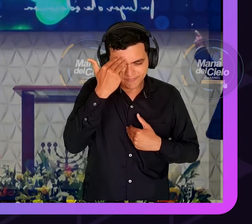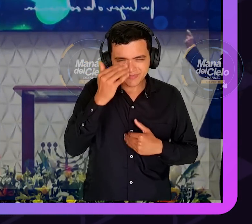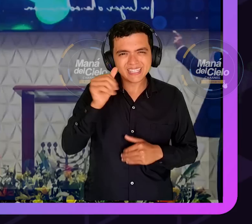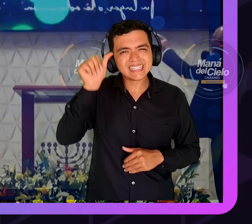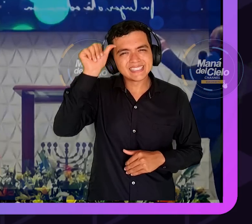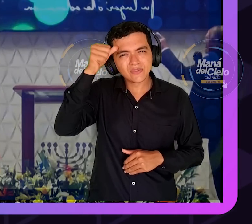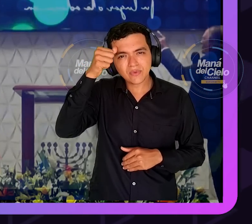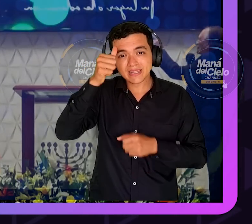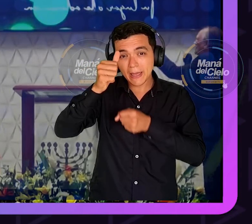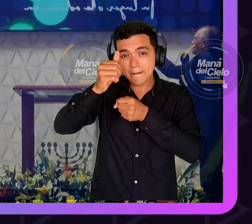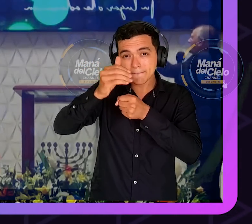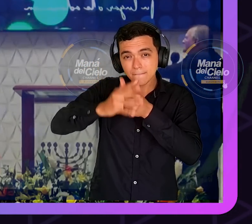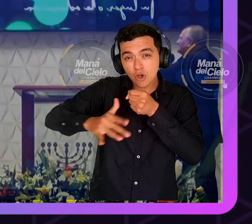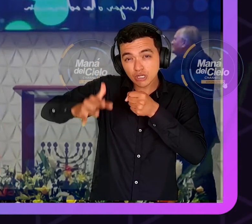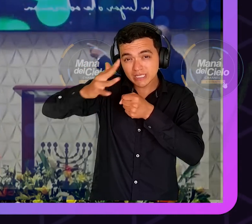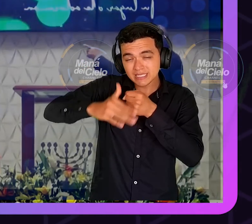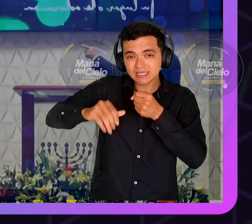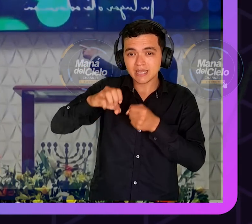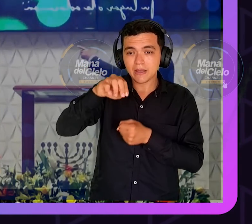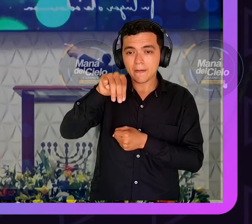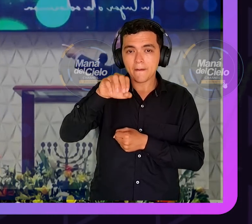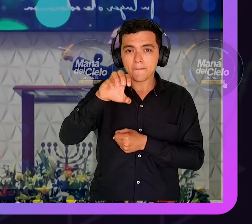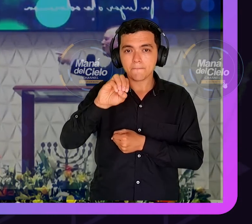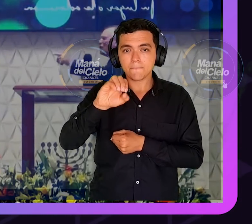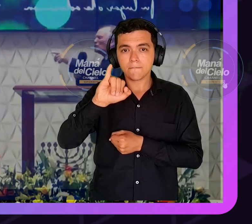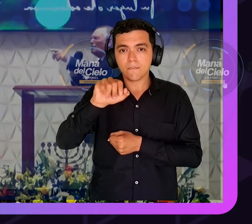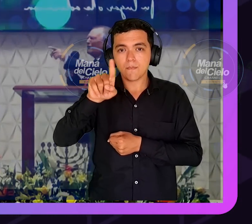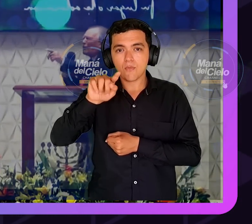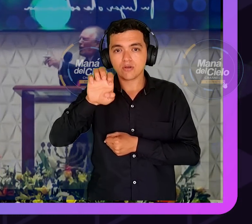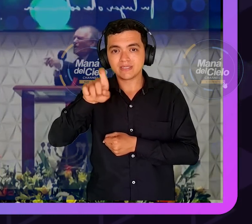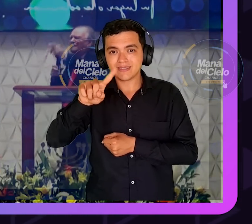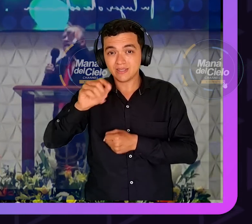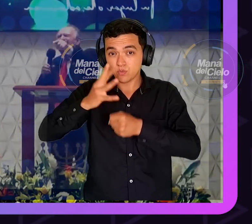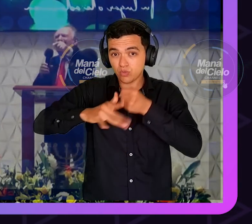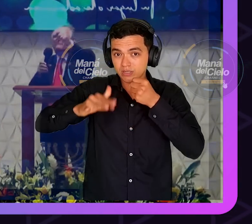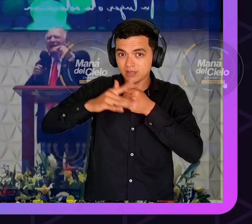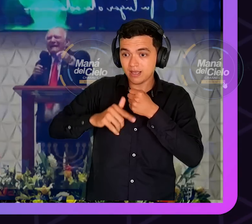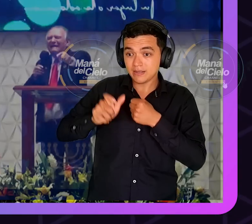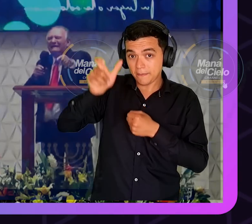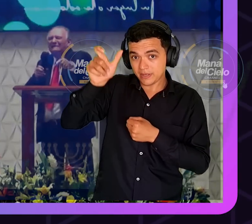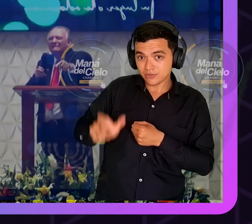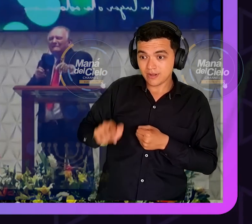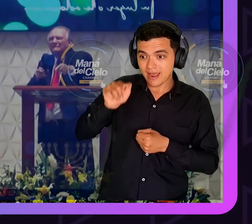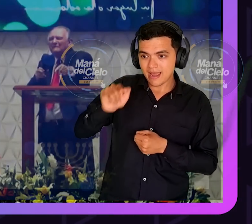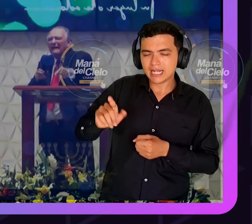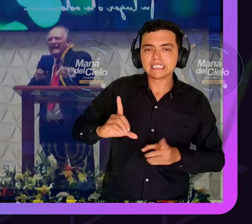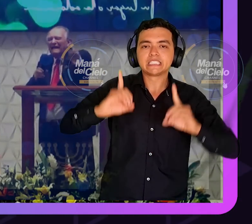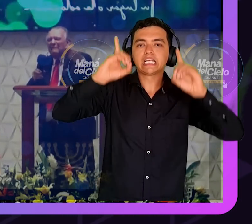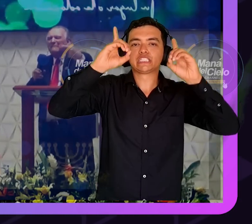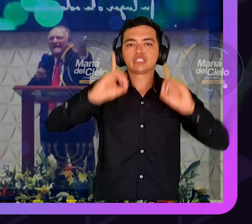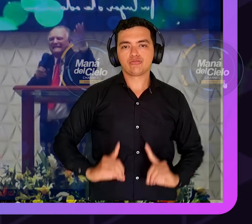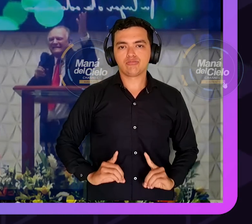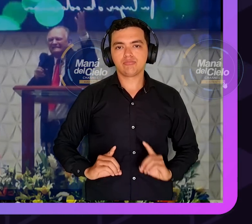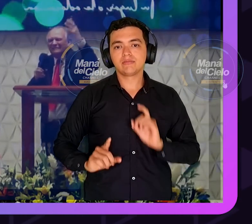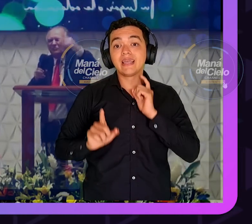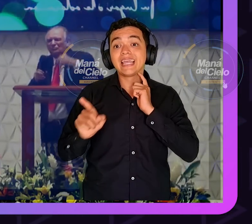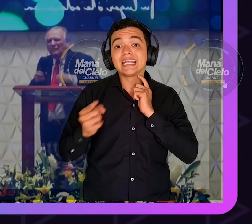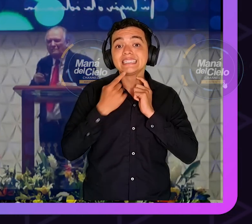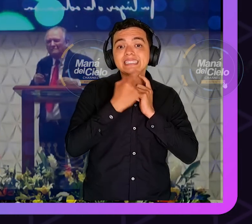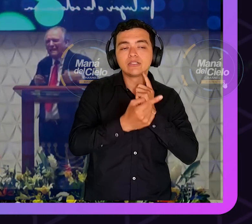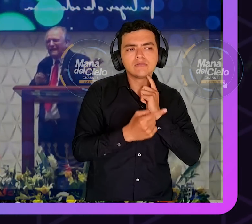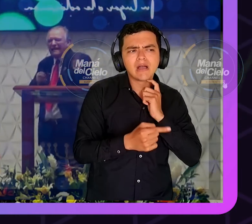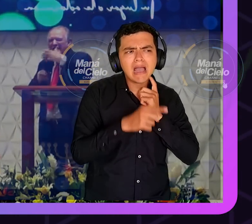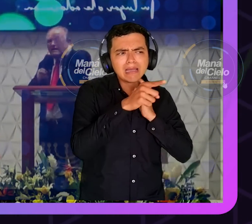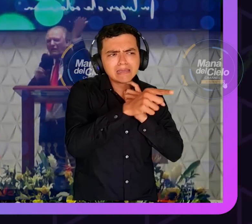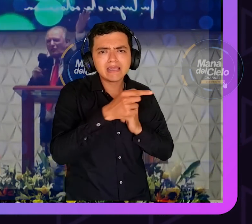se veía y el otro dejó la tierra y la parentela a la edad mía ¿quién hace esa tontería?